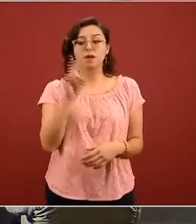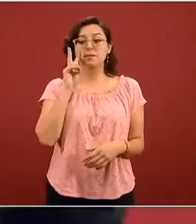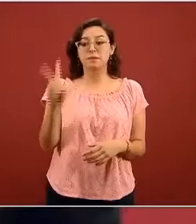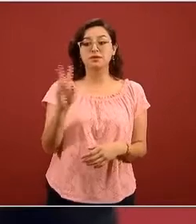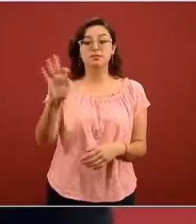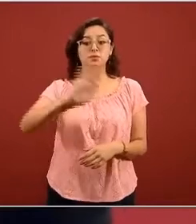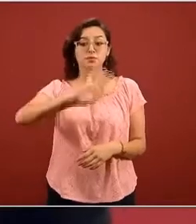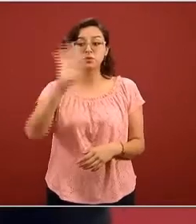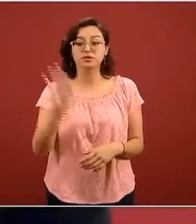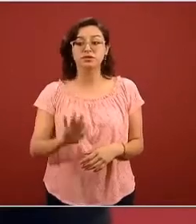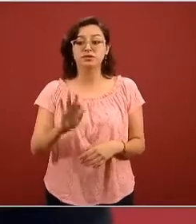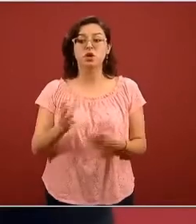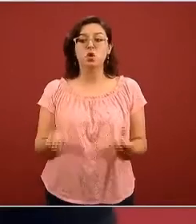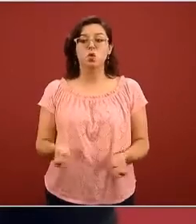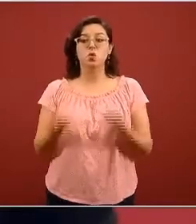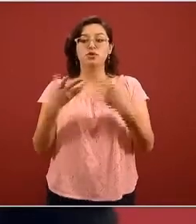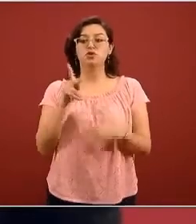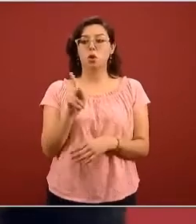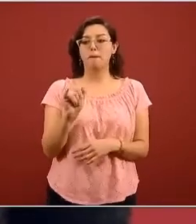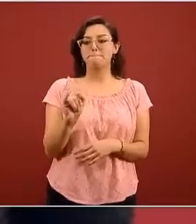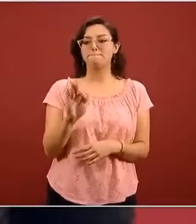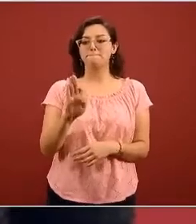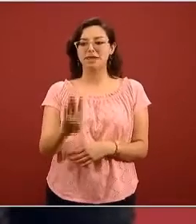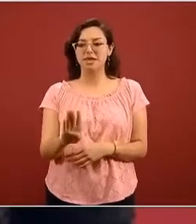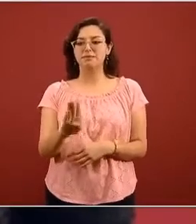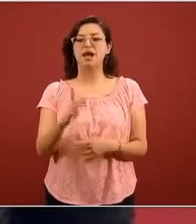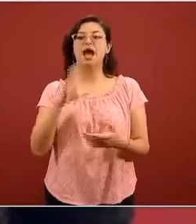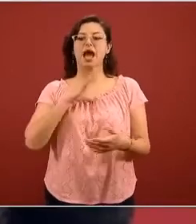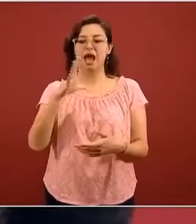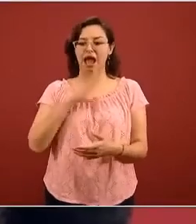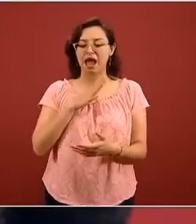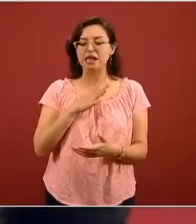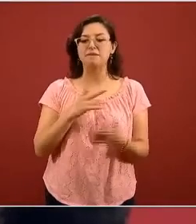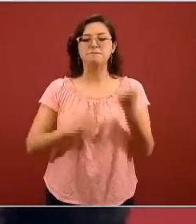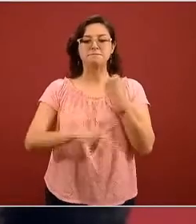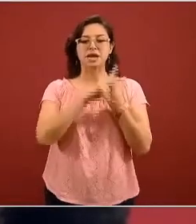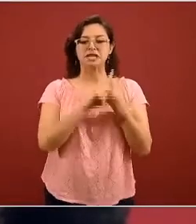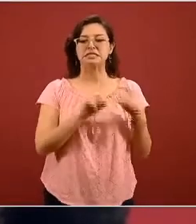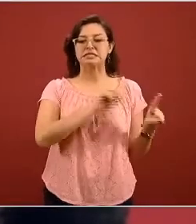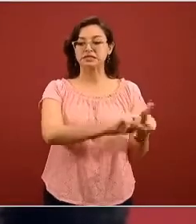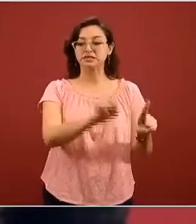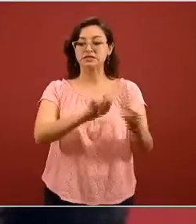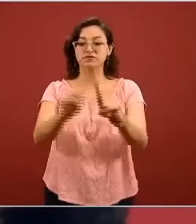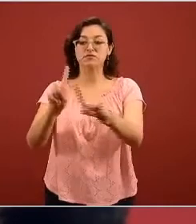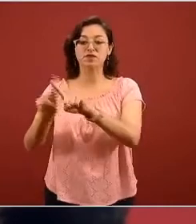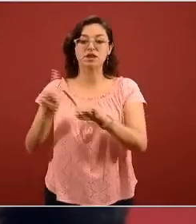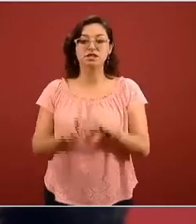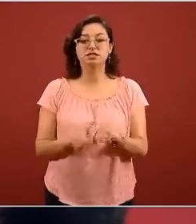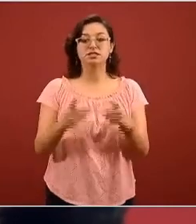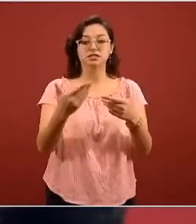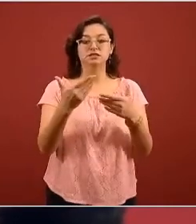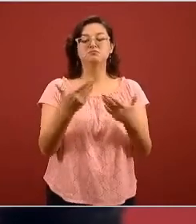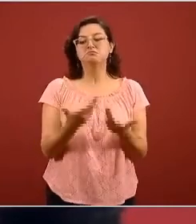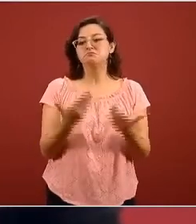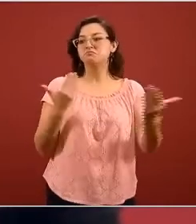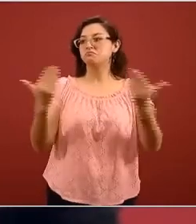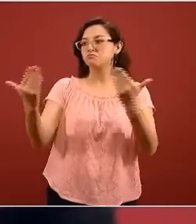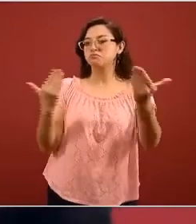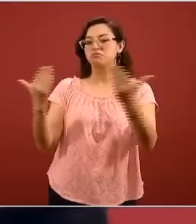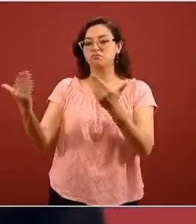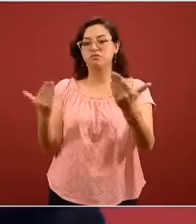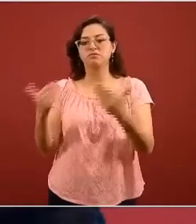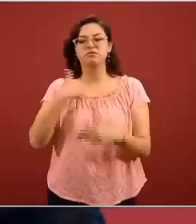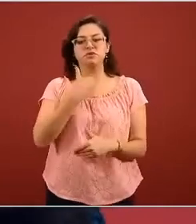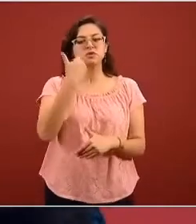del producto interno bruto que dedican diferentes países que puse como referencia y quiero hacer un comentario